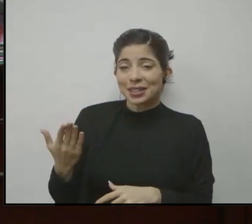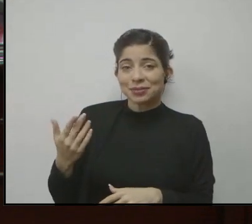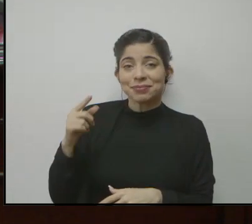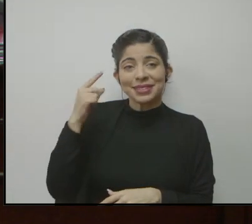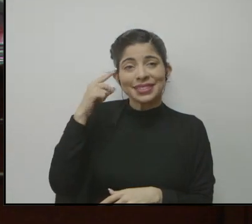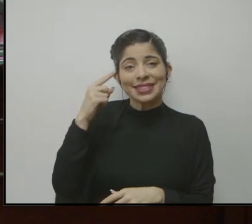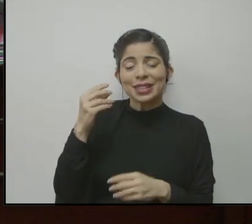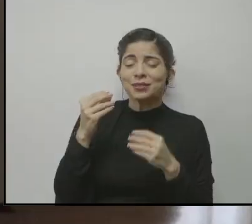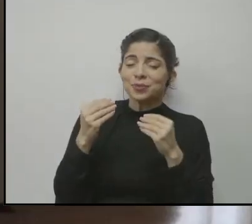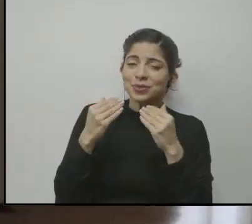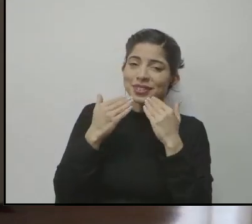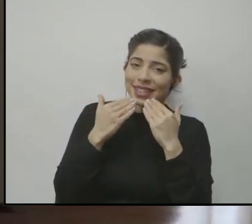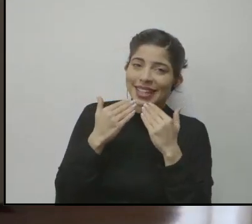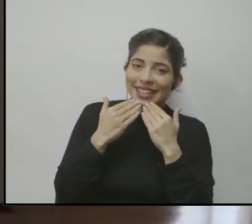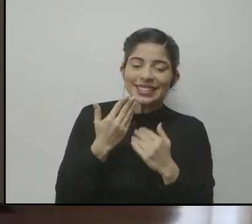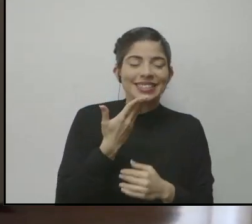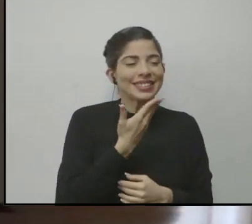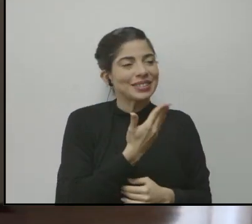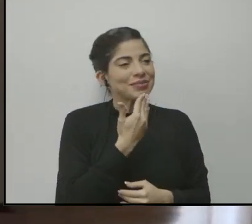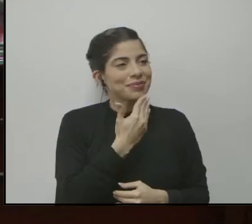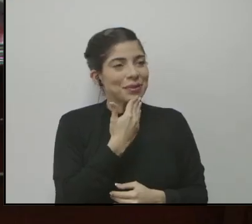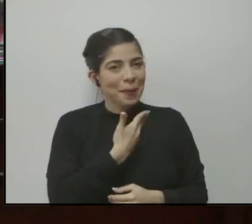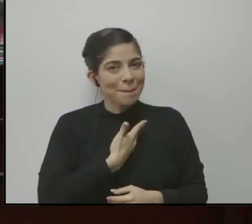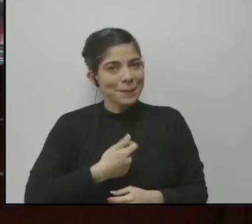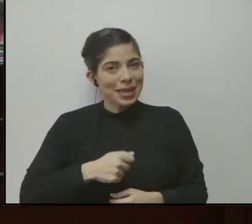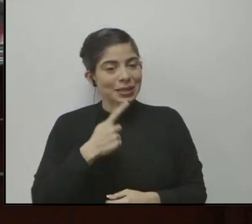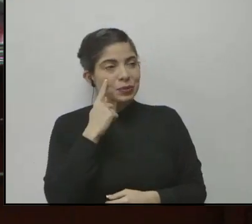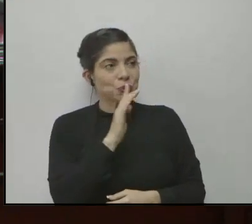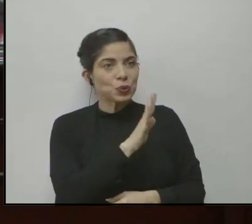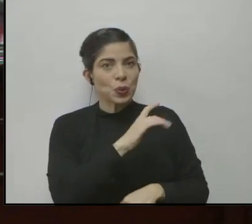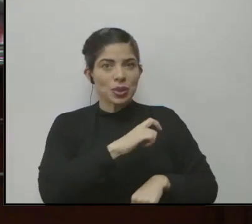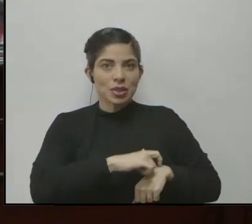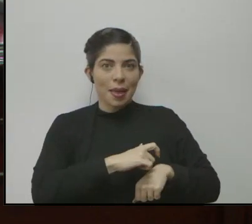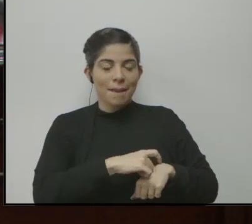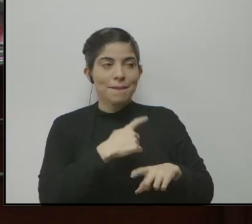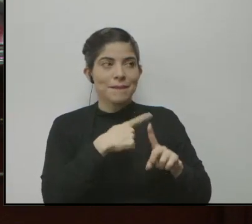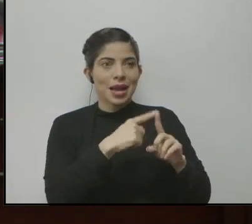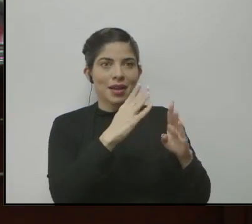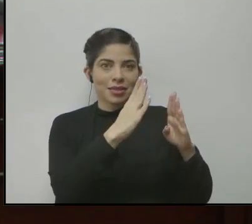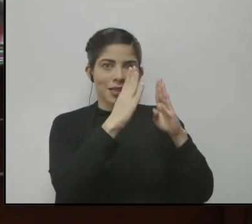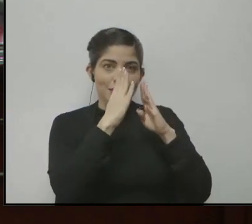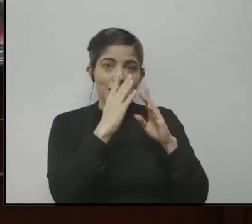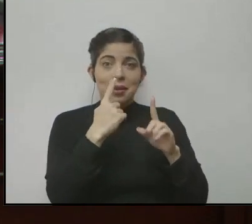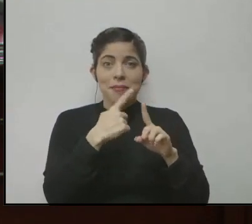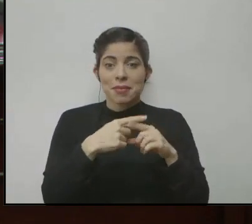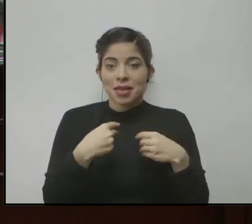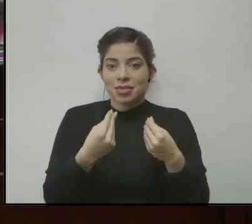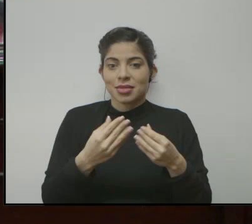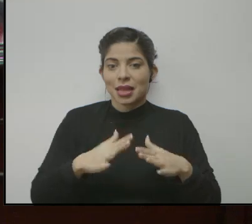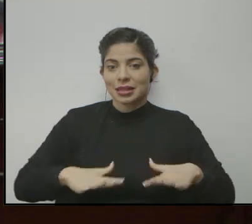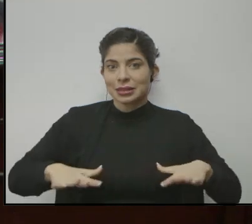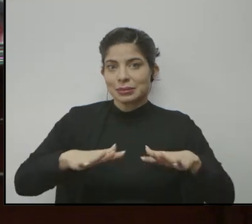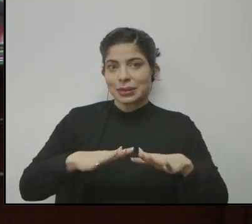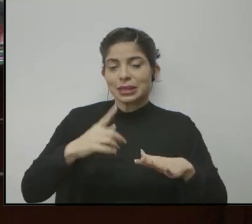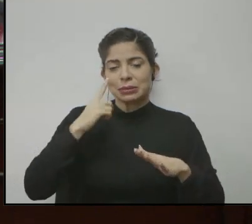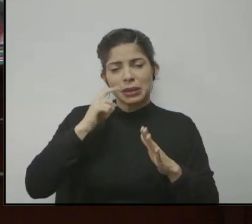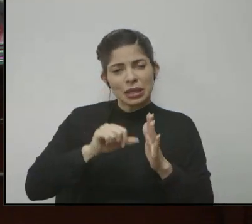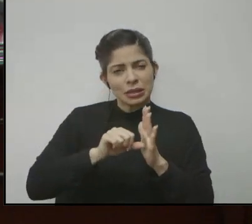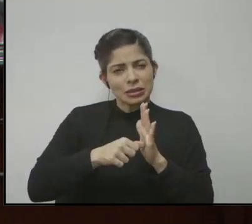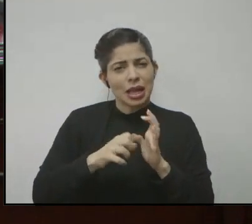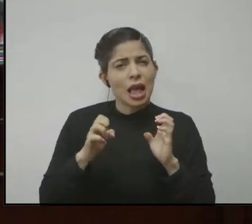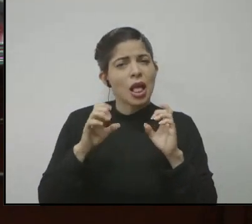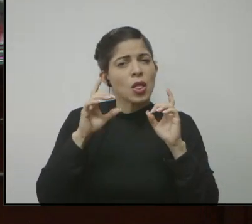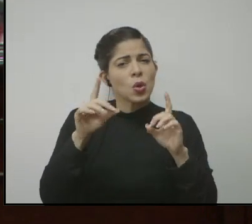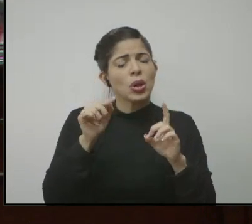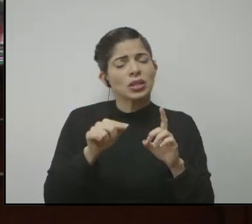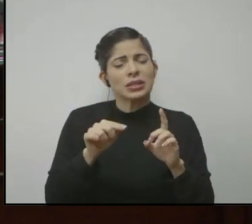Giselle muchísimas gracias muchas gracias señor presidente por su tiempo por la atención y por ese espacio haciendo énfasis en que la educación